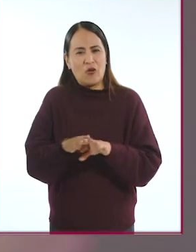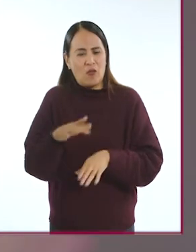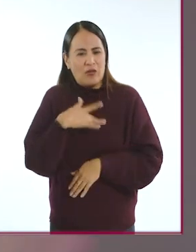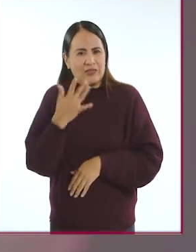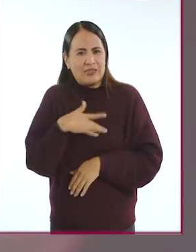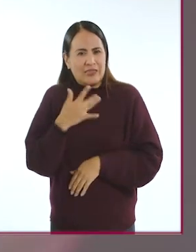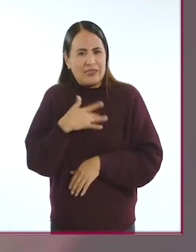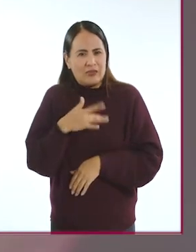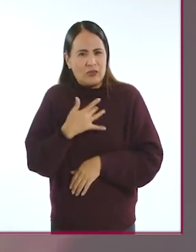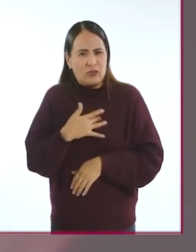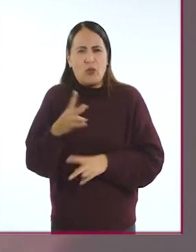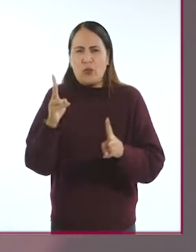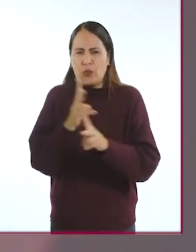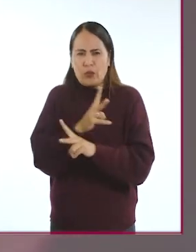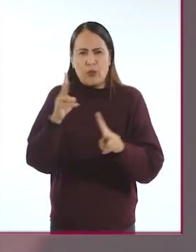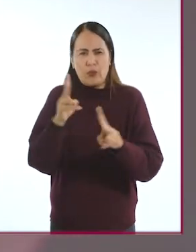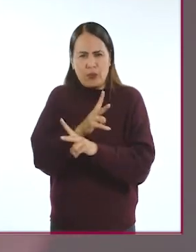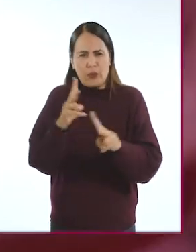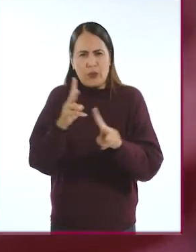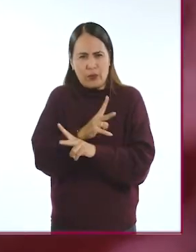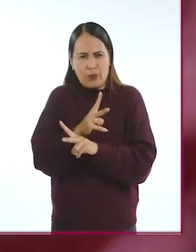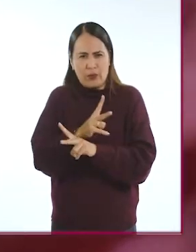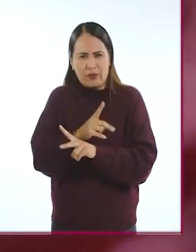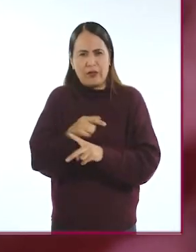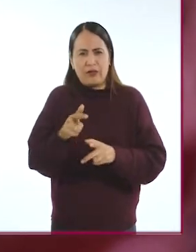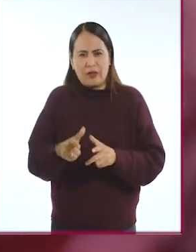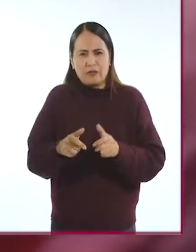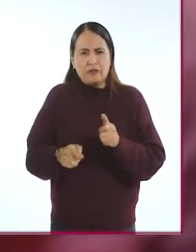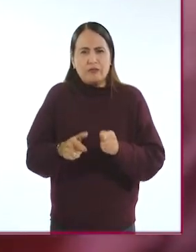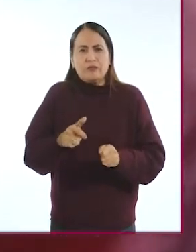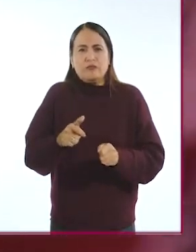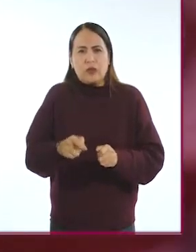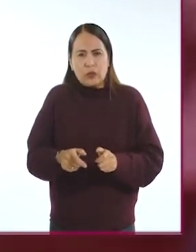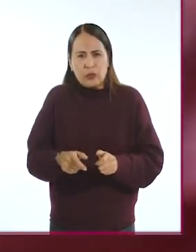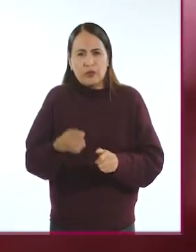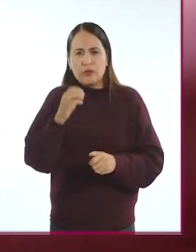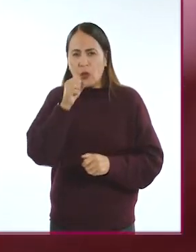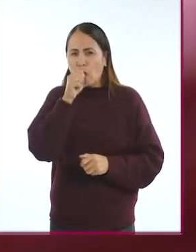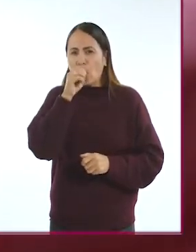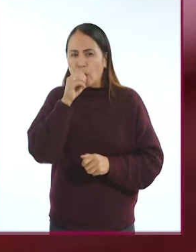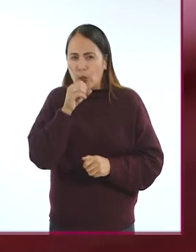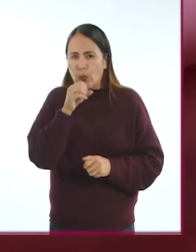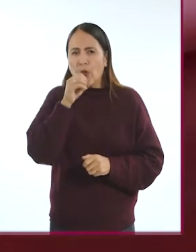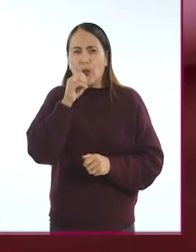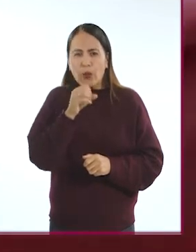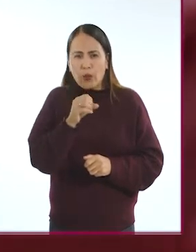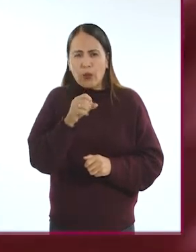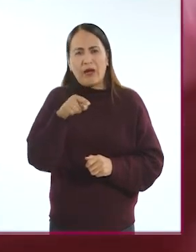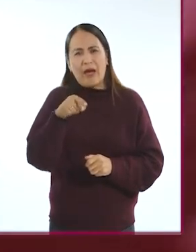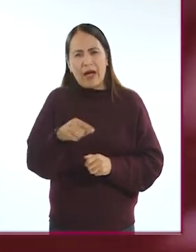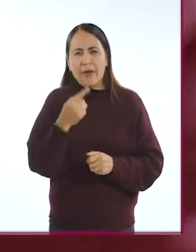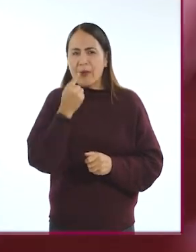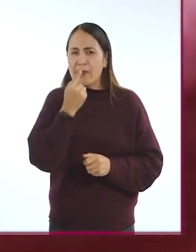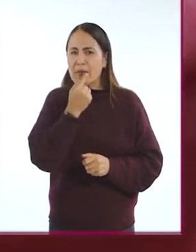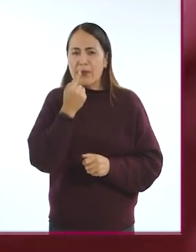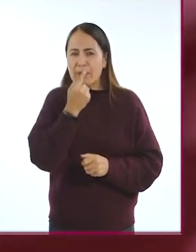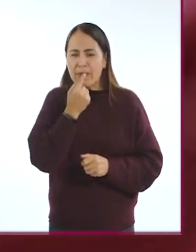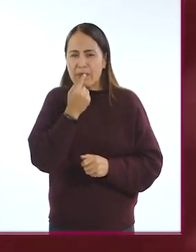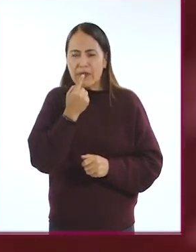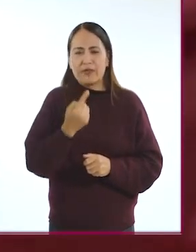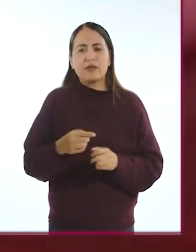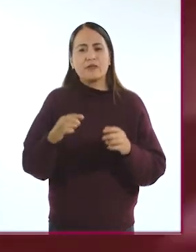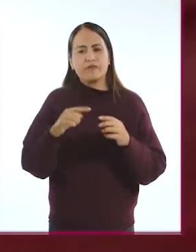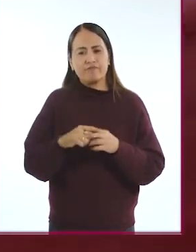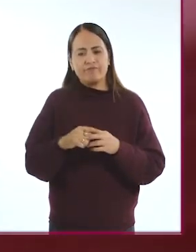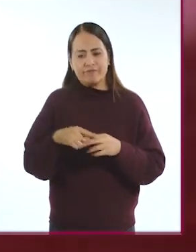medio de sensores de presión de aire, los cuales se activan al sorber y soplar una manguera que se posiciona en los labios,